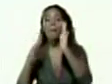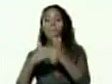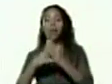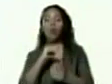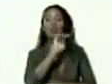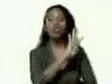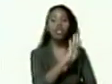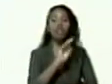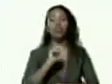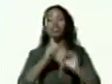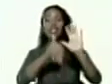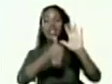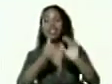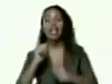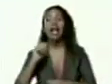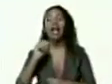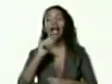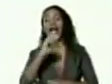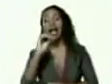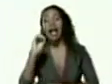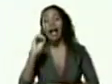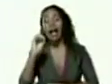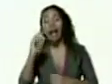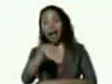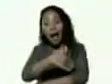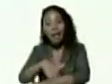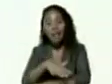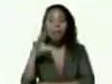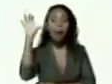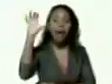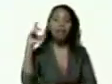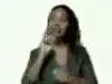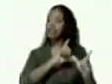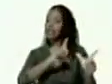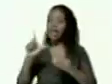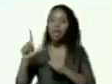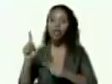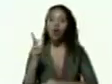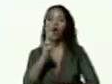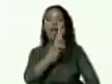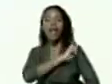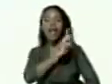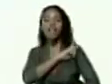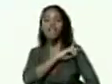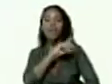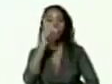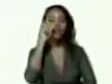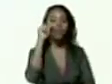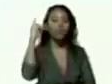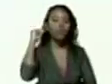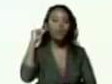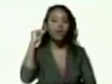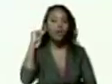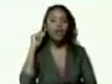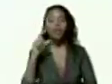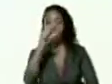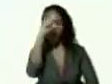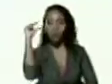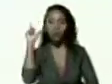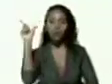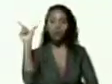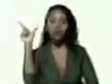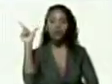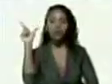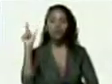279.460 calles del país ya tienen su jefa ya tienen su jefe del partido socialista